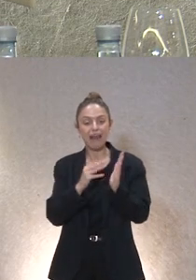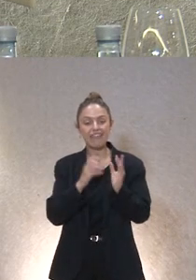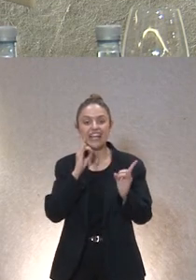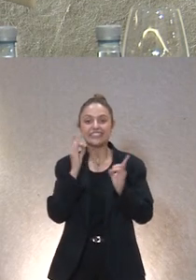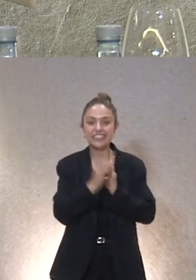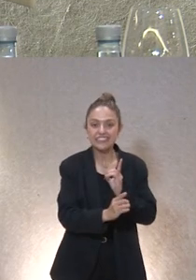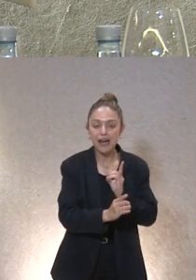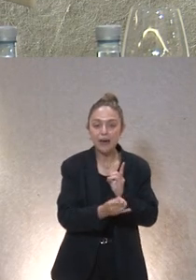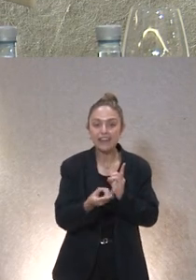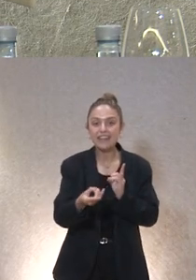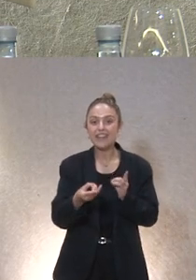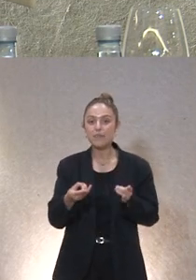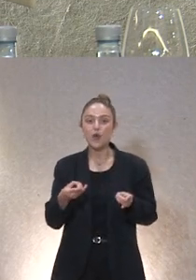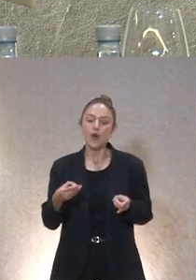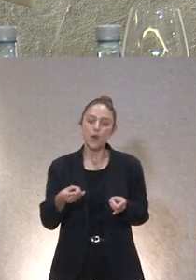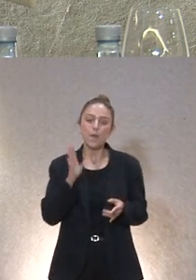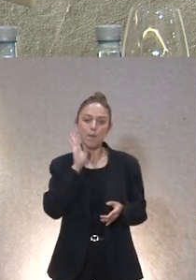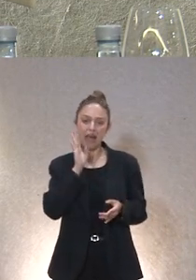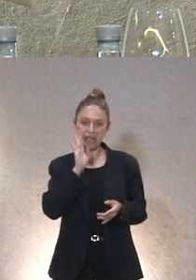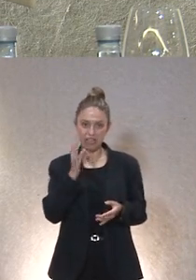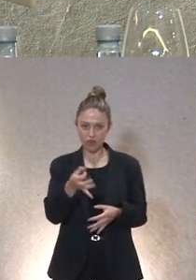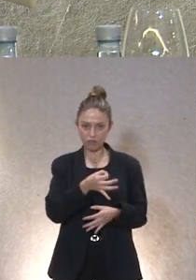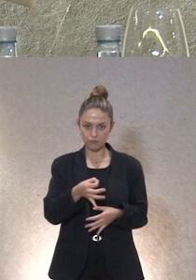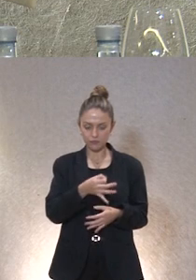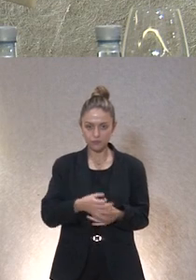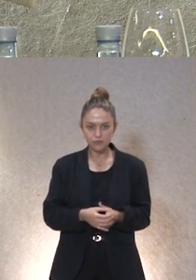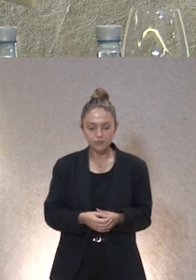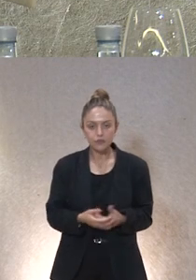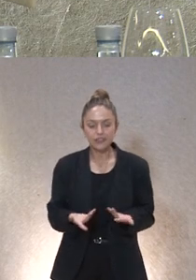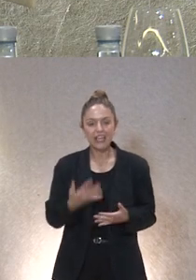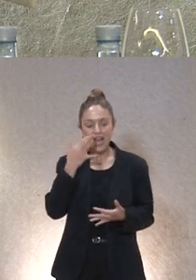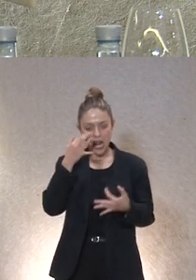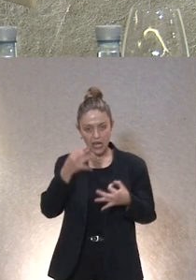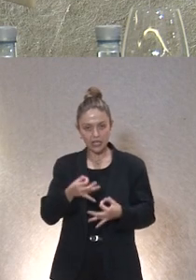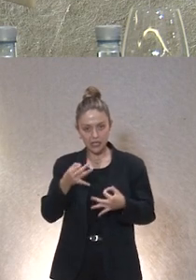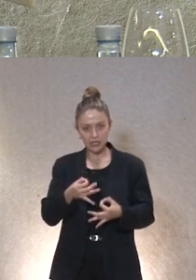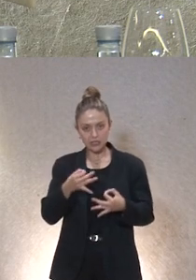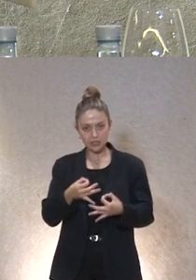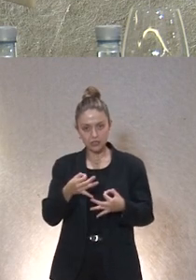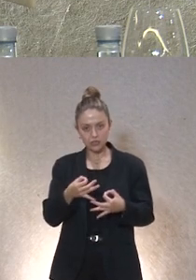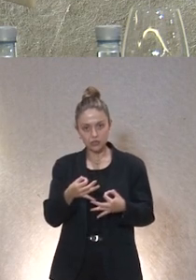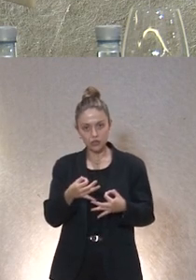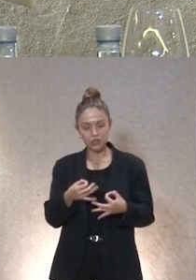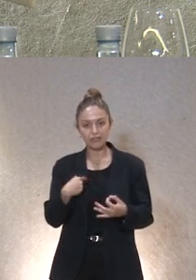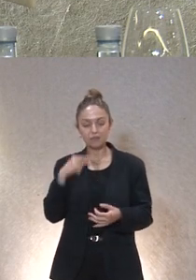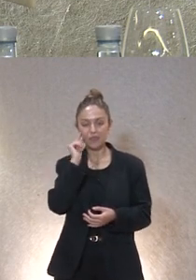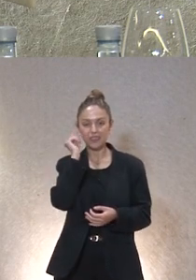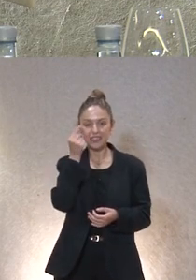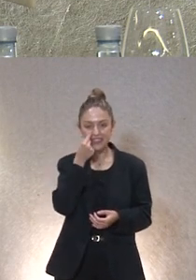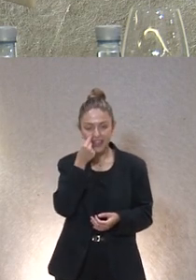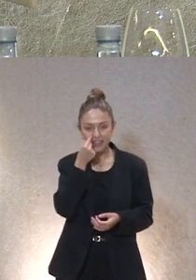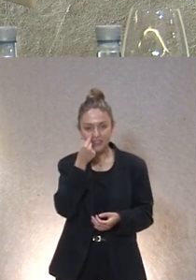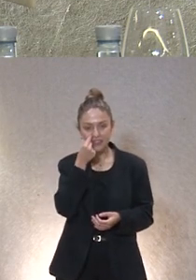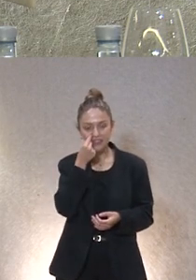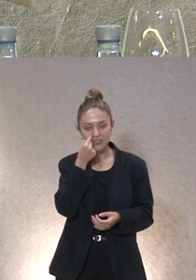que y la persona el problema que hay en este tema hemos hablado del riesgo es sí que estamos detectando que la